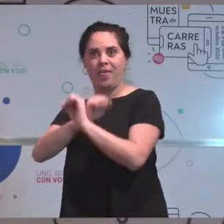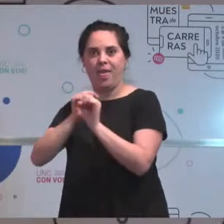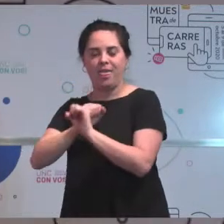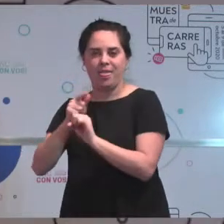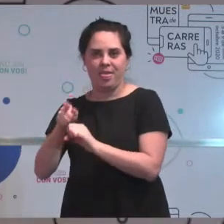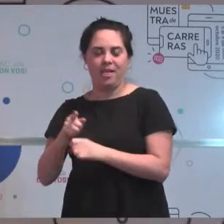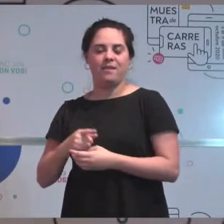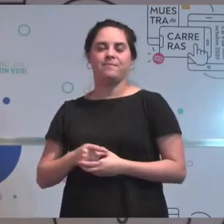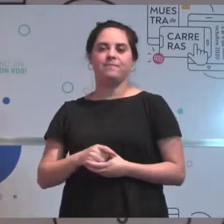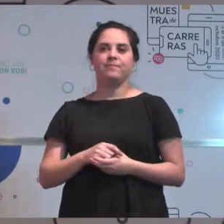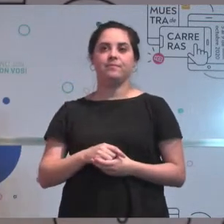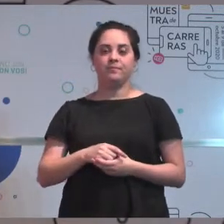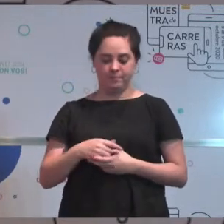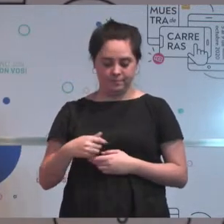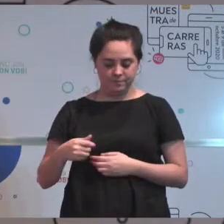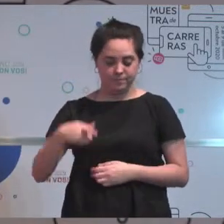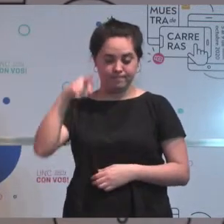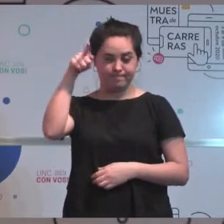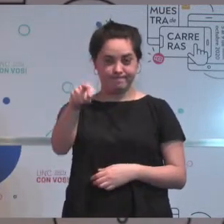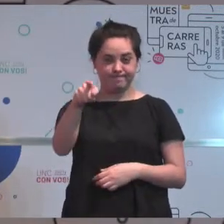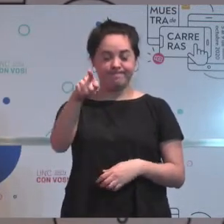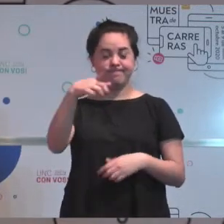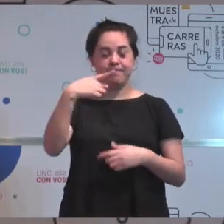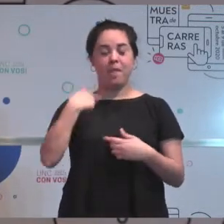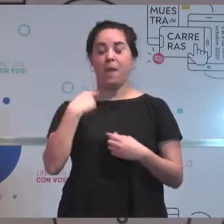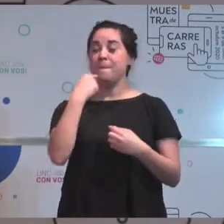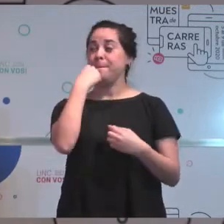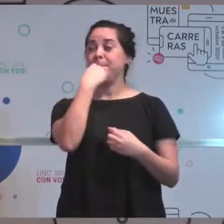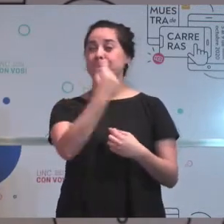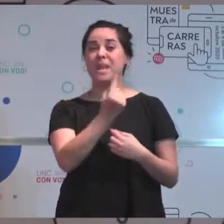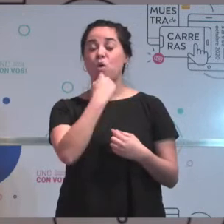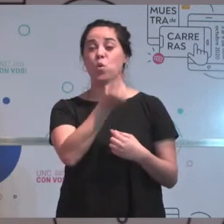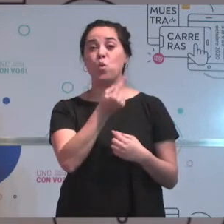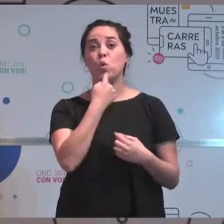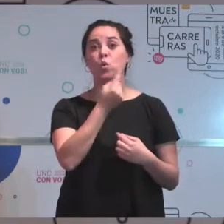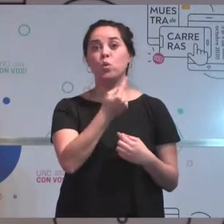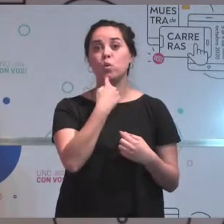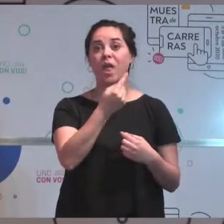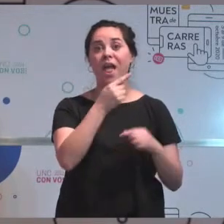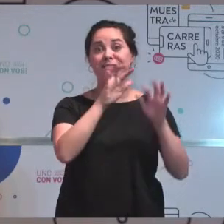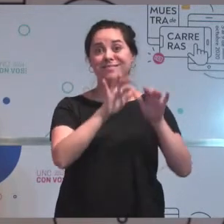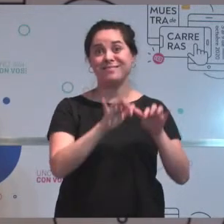Ahí me están pasando algunas de las preguntas del chat. En relación,